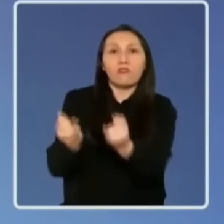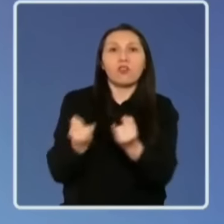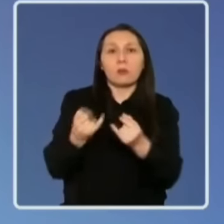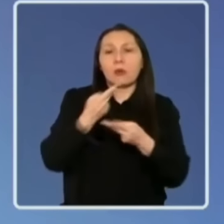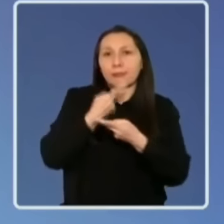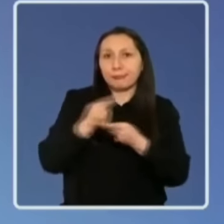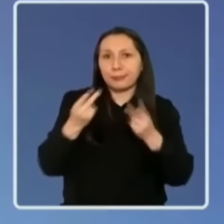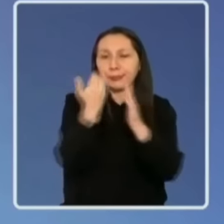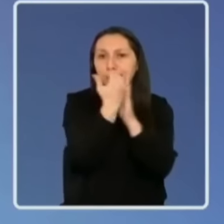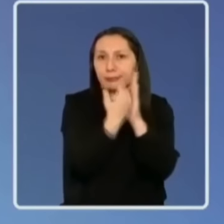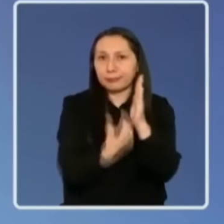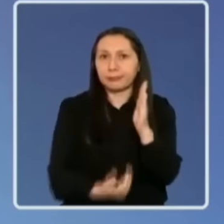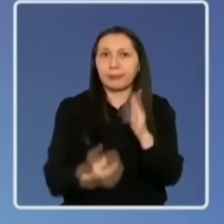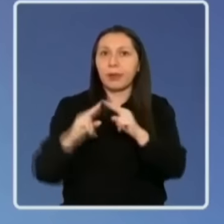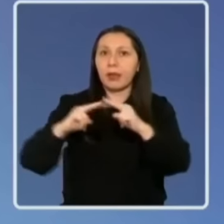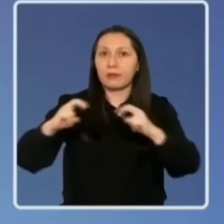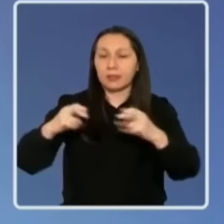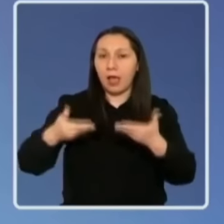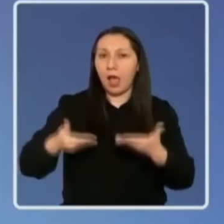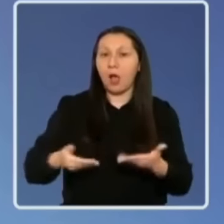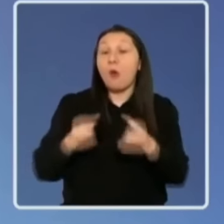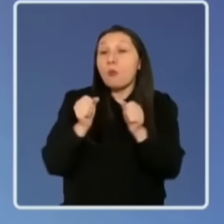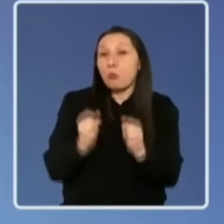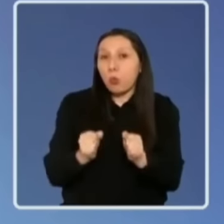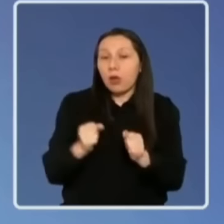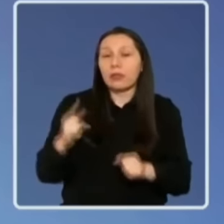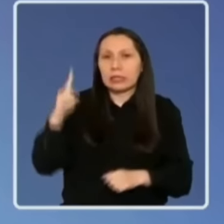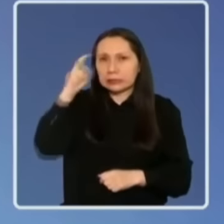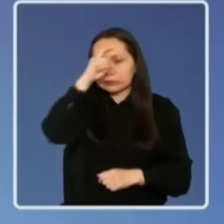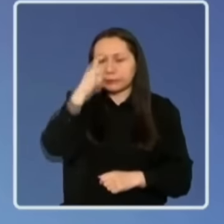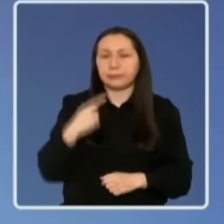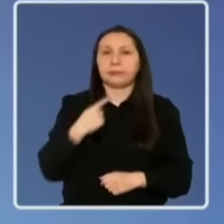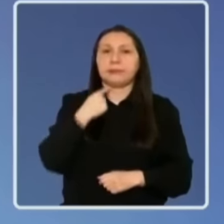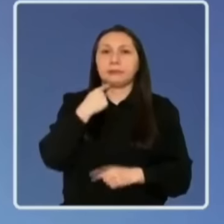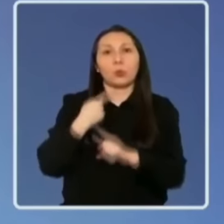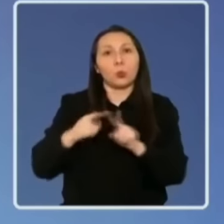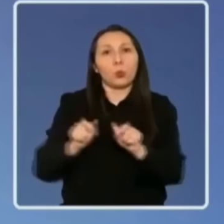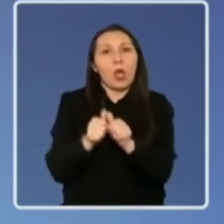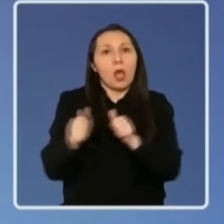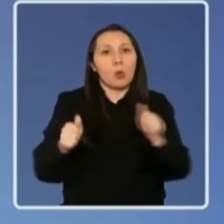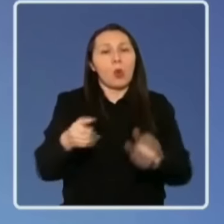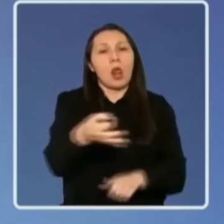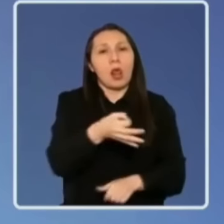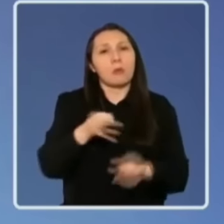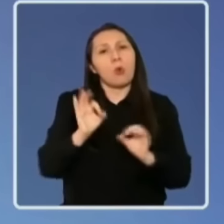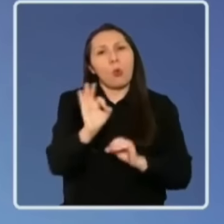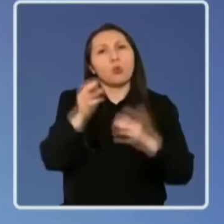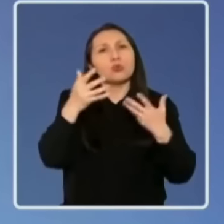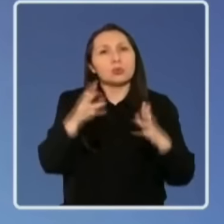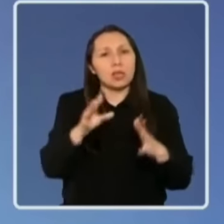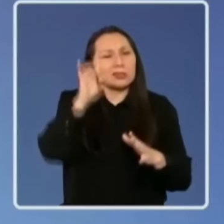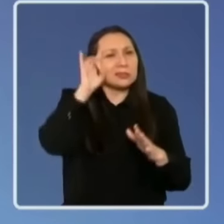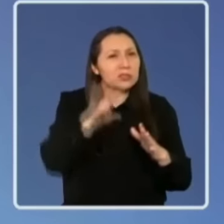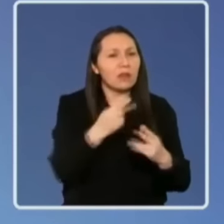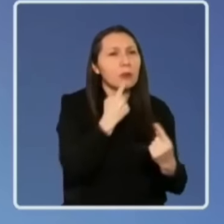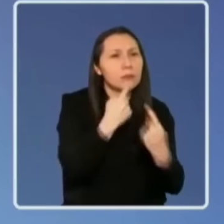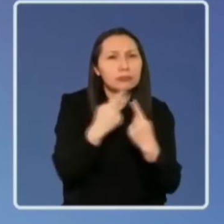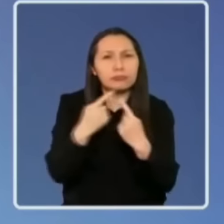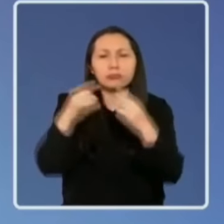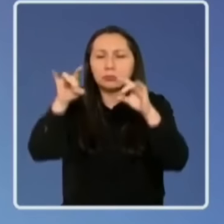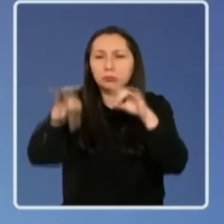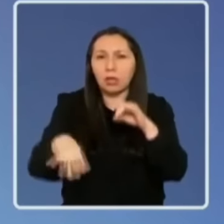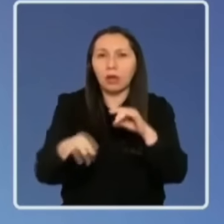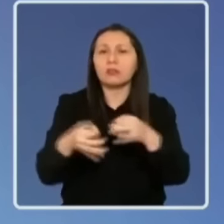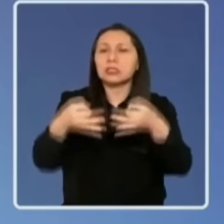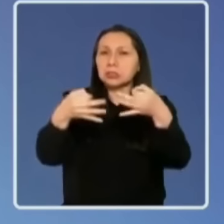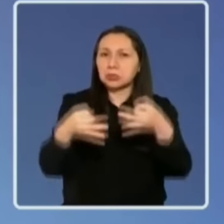aparecer en el marco de esta investigación que puedan complicar a otras autoridades de la moneda? ¿O ya han hecho un barrido respecto a esto y